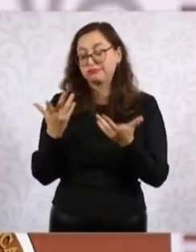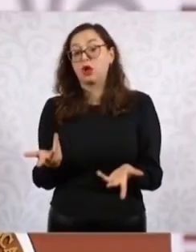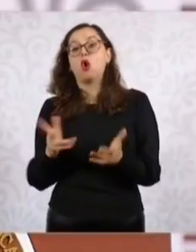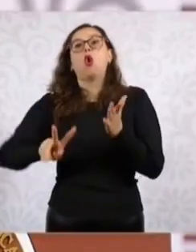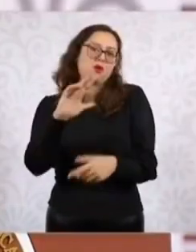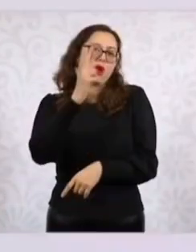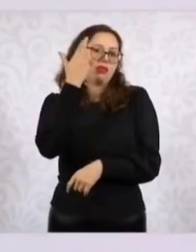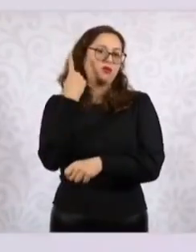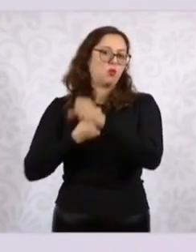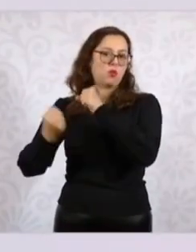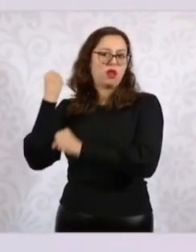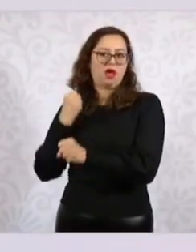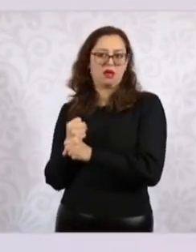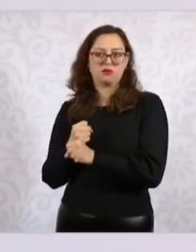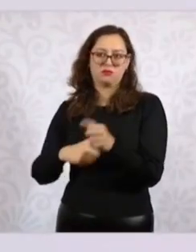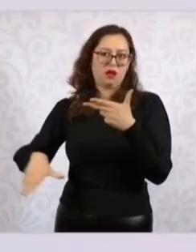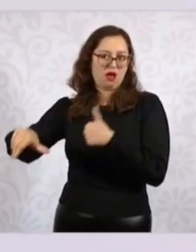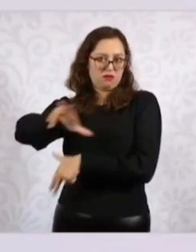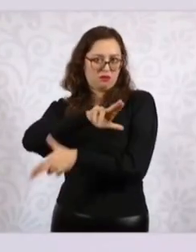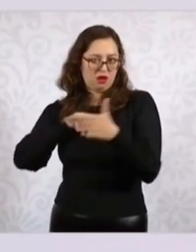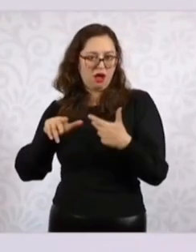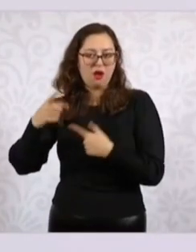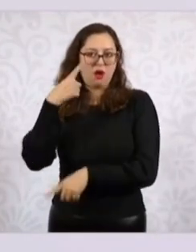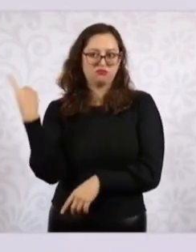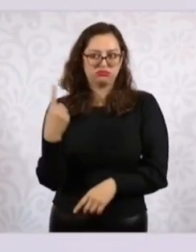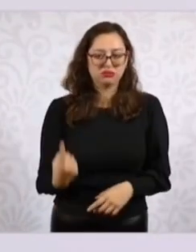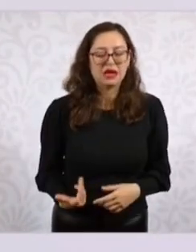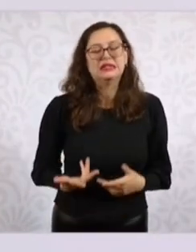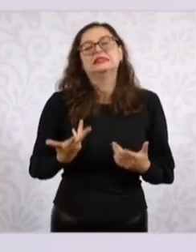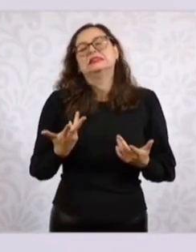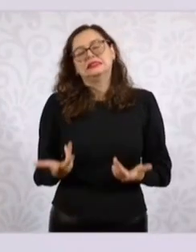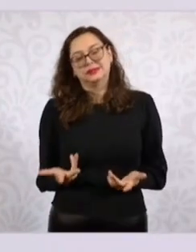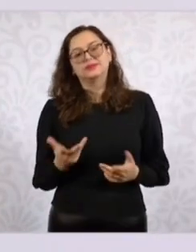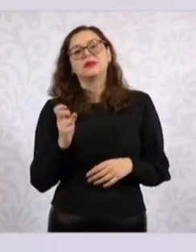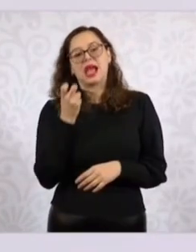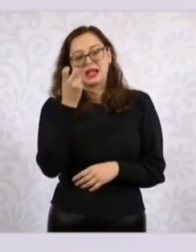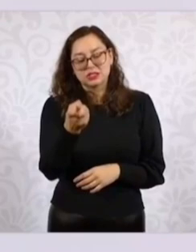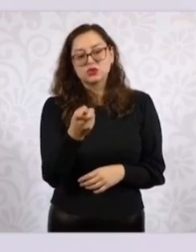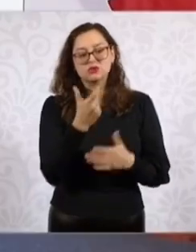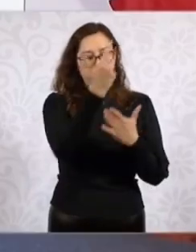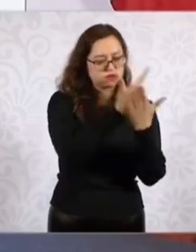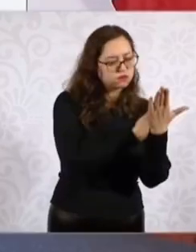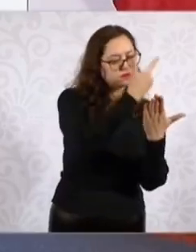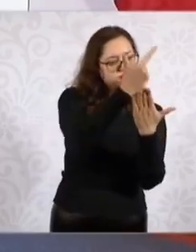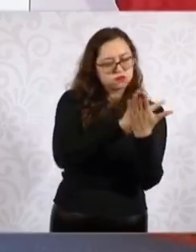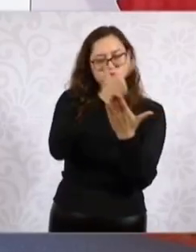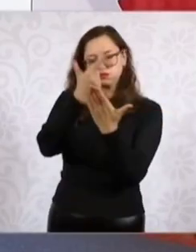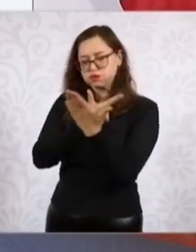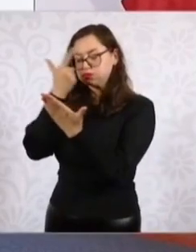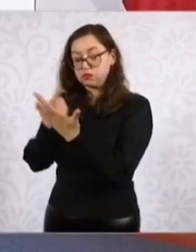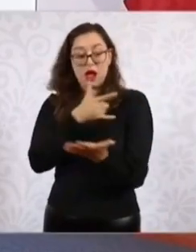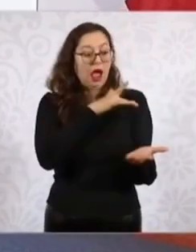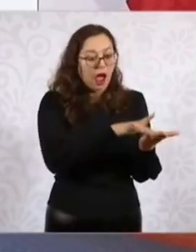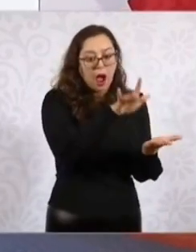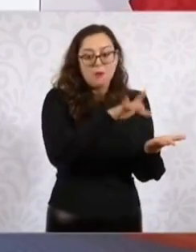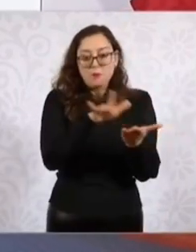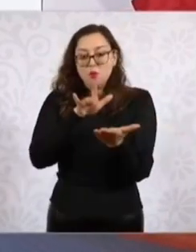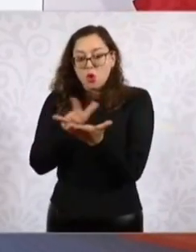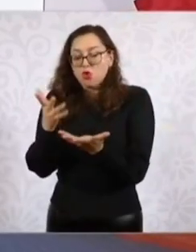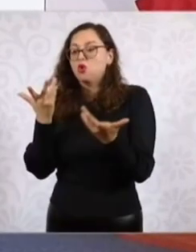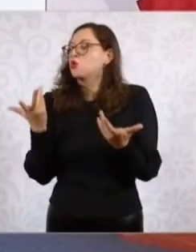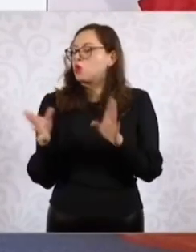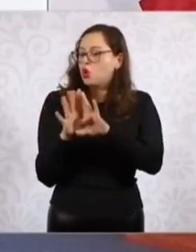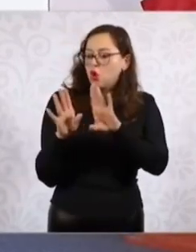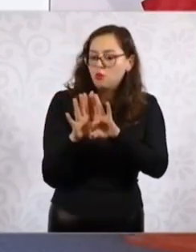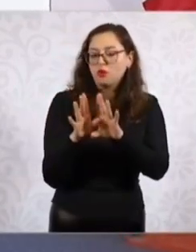censo nuevamente de las personas damnificadas y comenzar a dar los apoyos necesarios y al mismo tiempo el programa